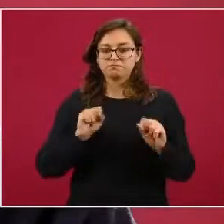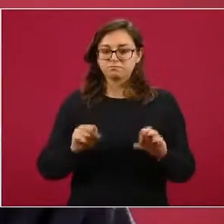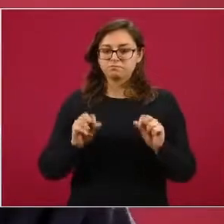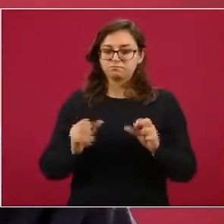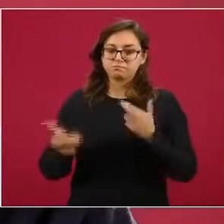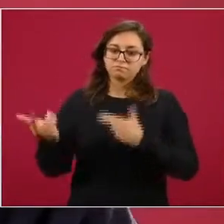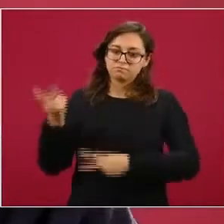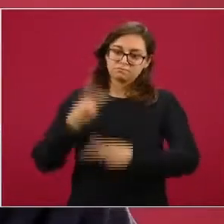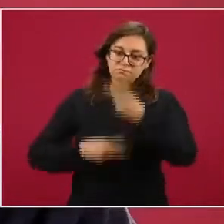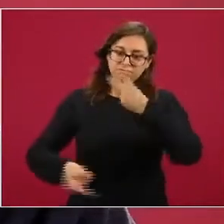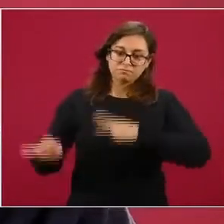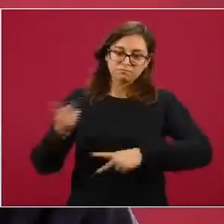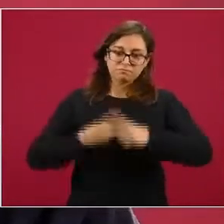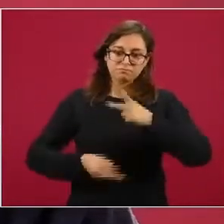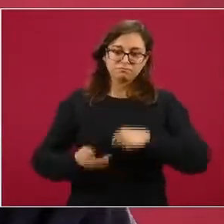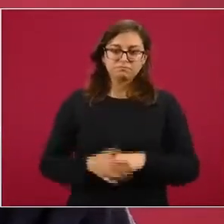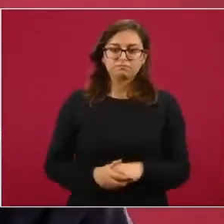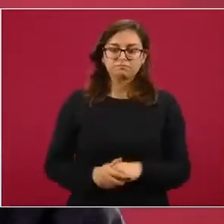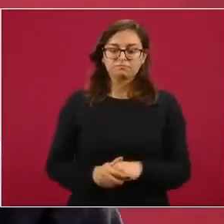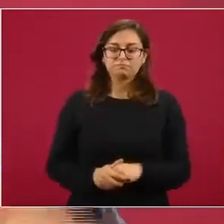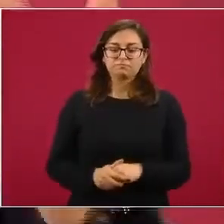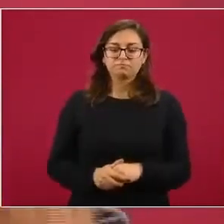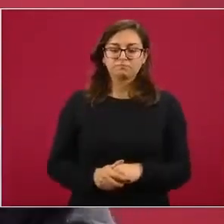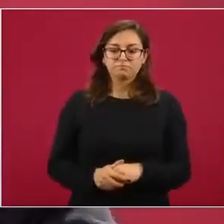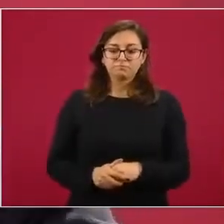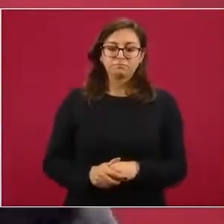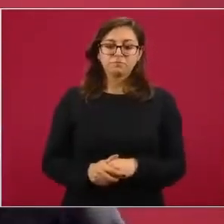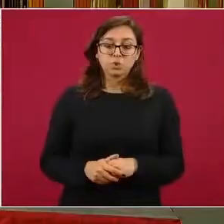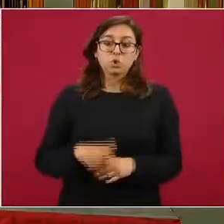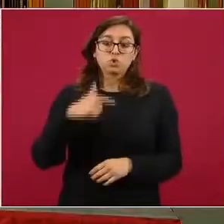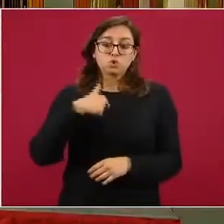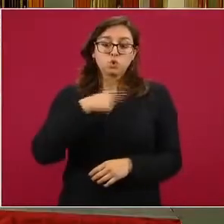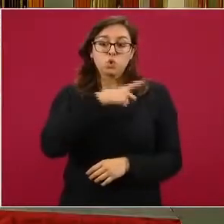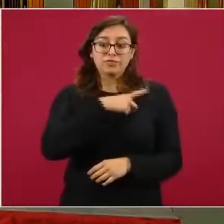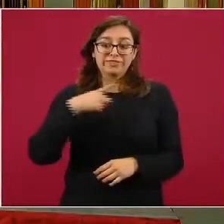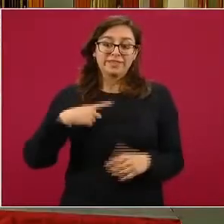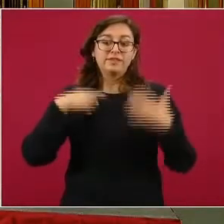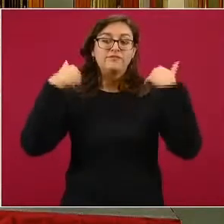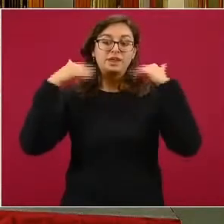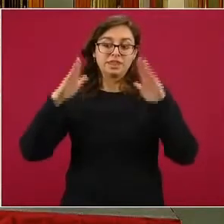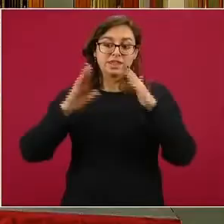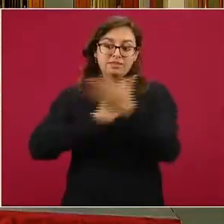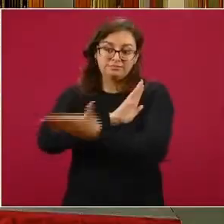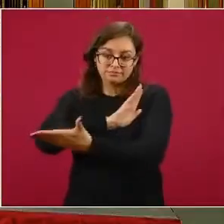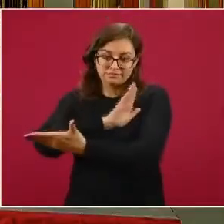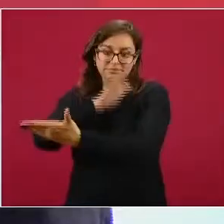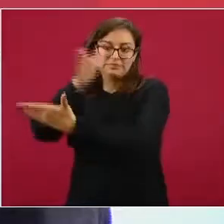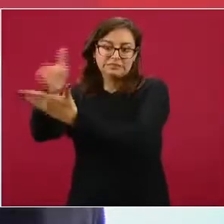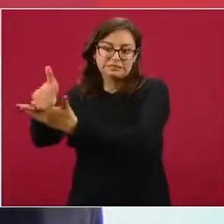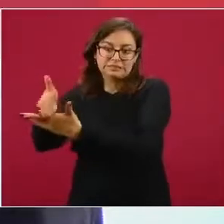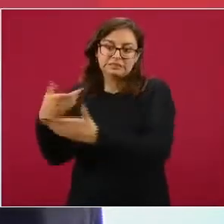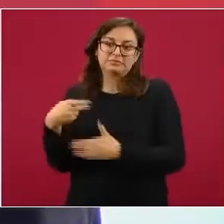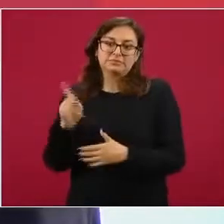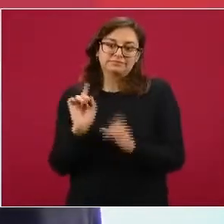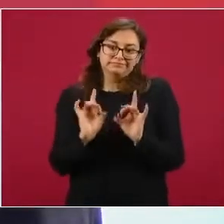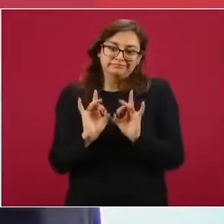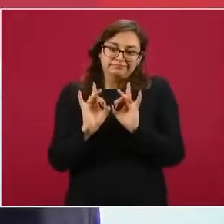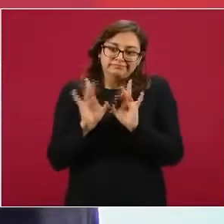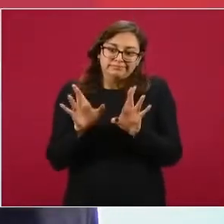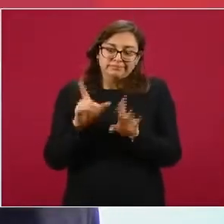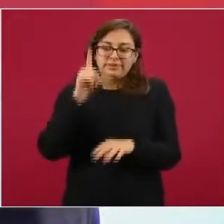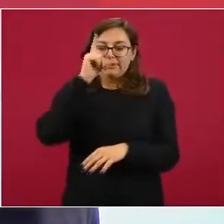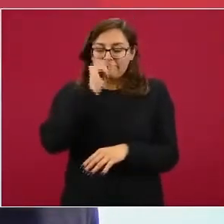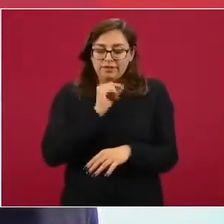agradezco. El protocolo normal es ir a recibir el premio a Páscuaro por distintas circunstancias, obviamente derivadas